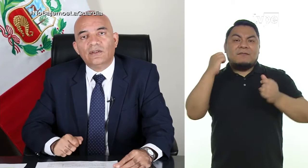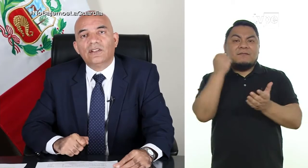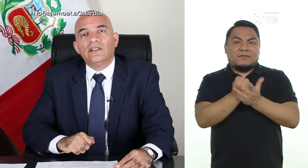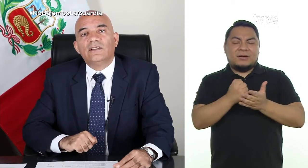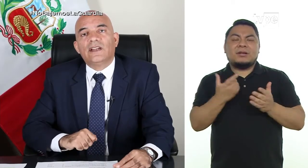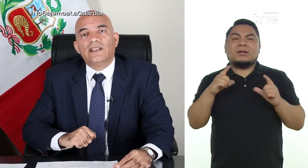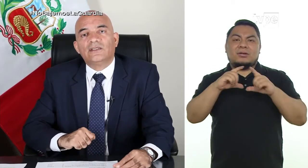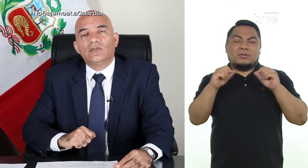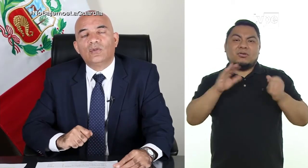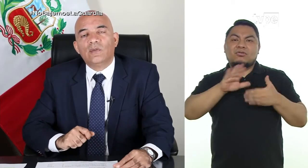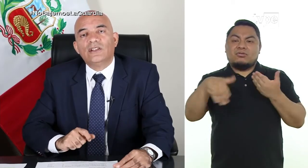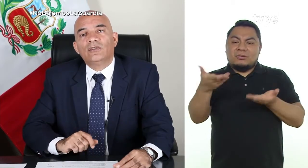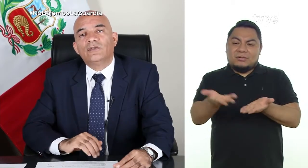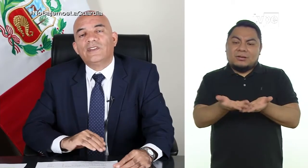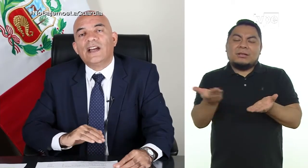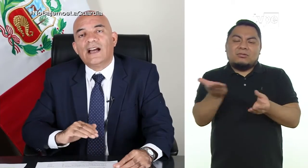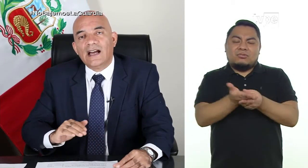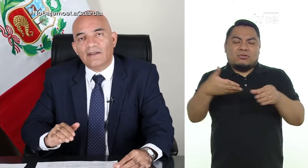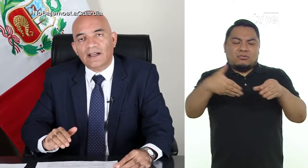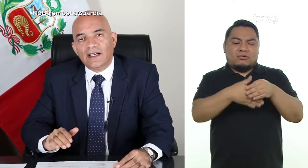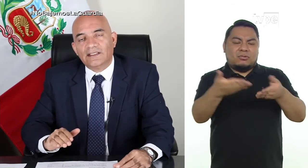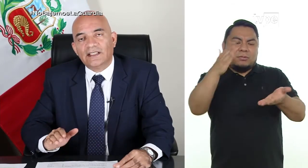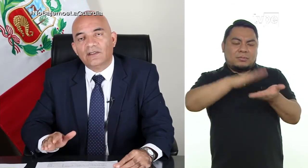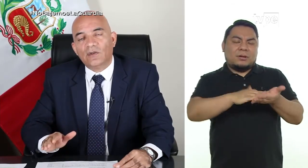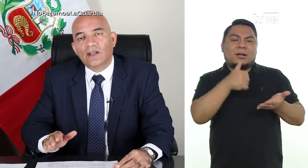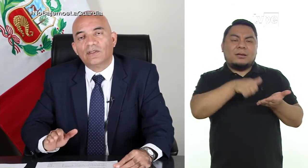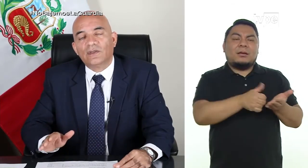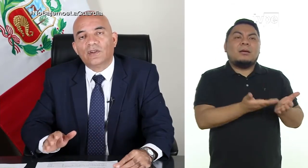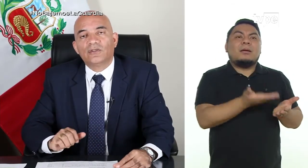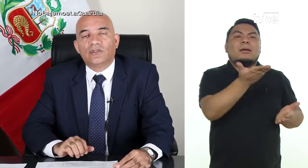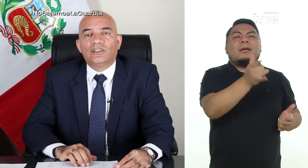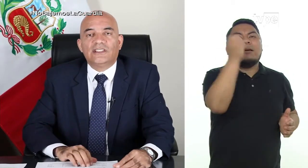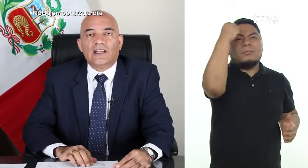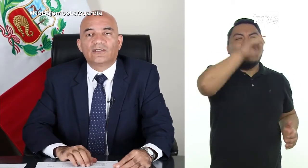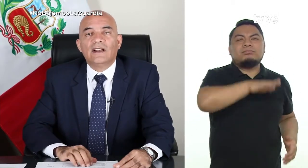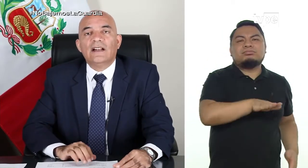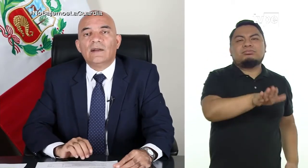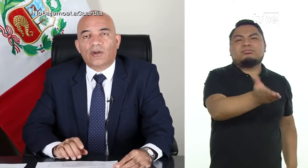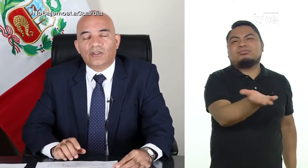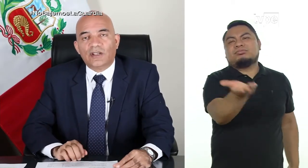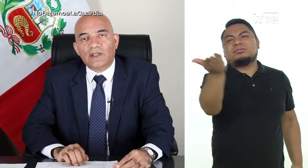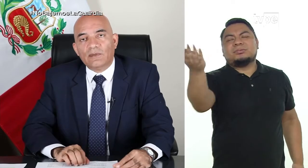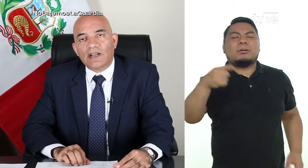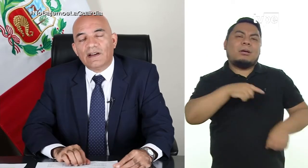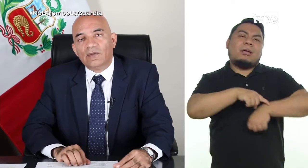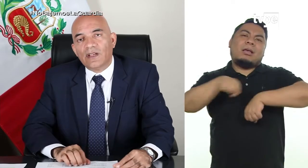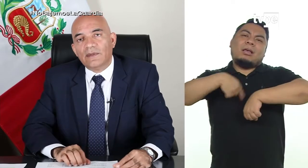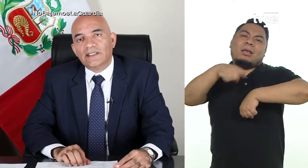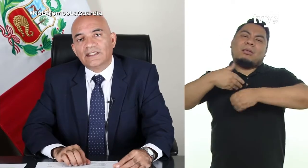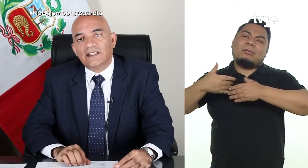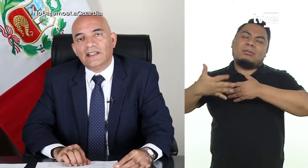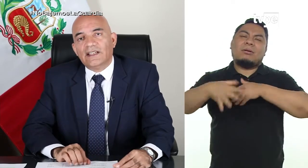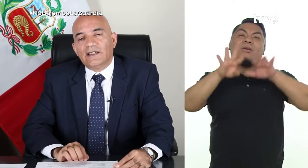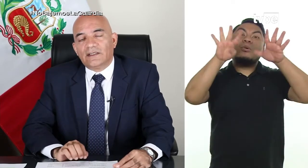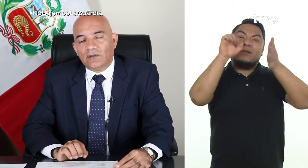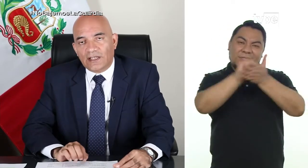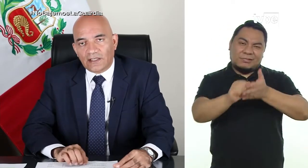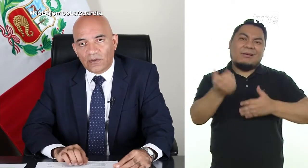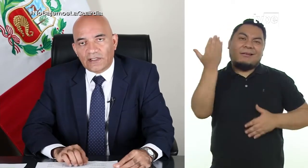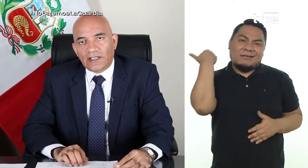físico y estos documentos viajaban hasta el lugar donde fueron solicitados. Por eso es que demoraban 9 meses.